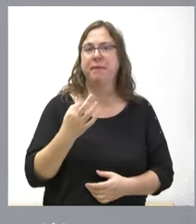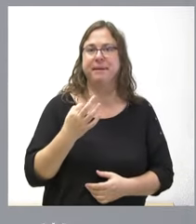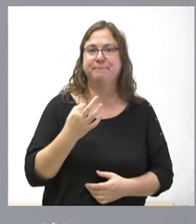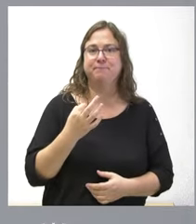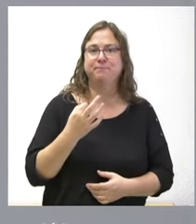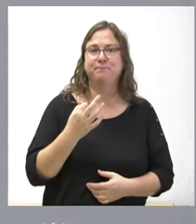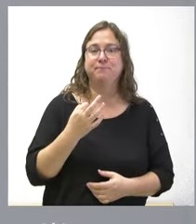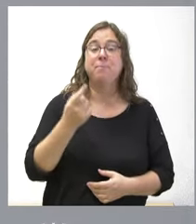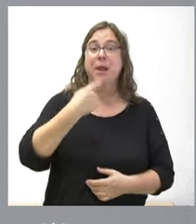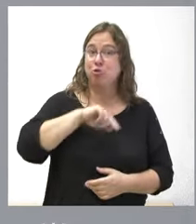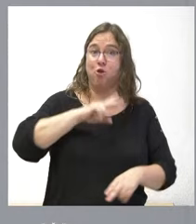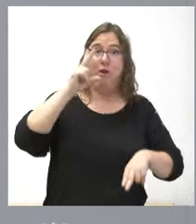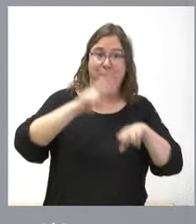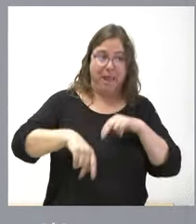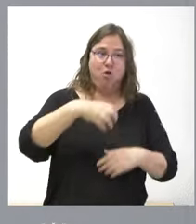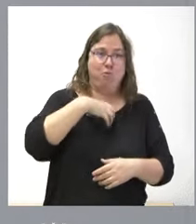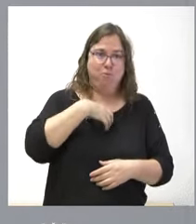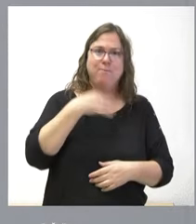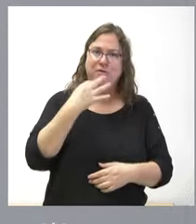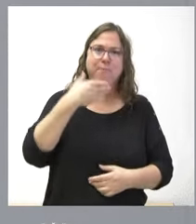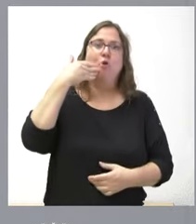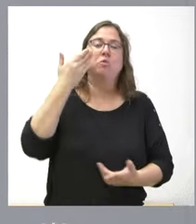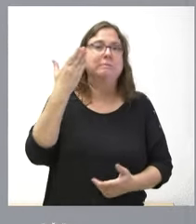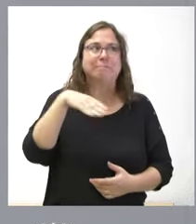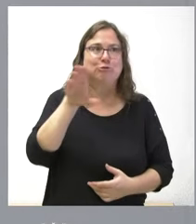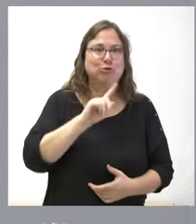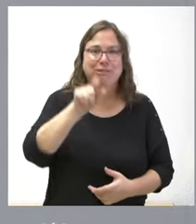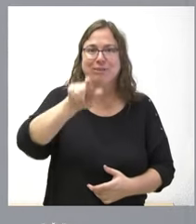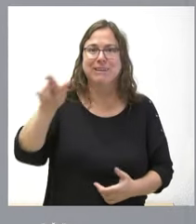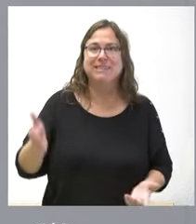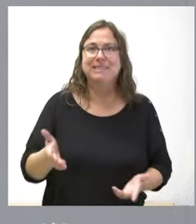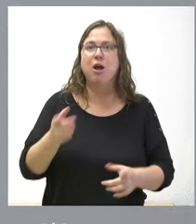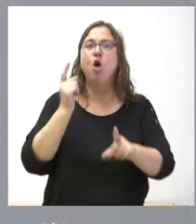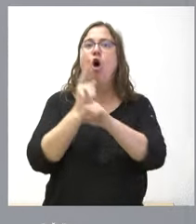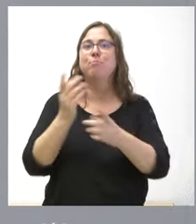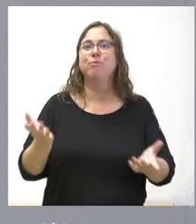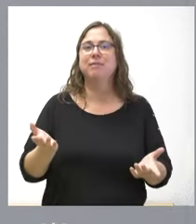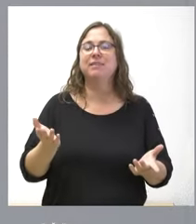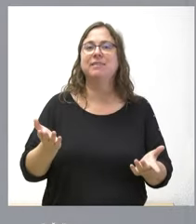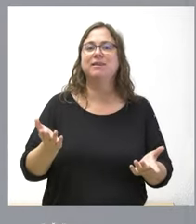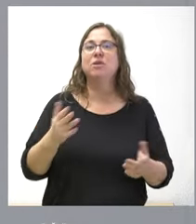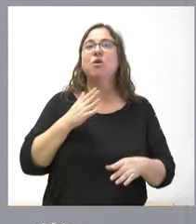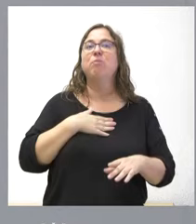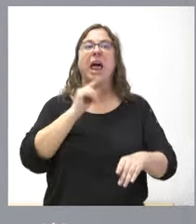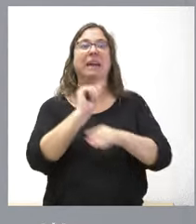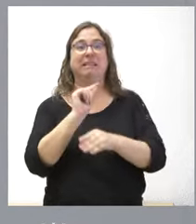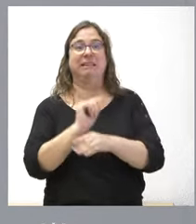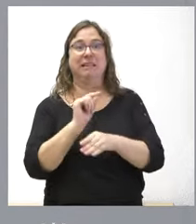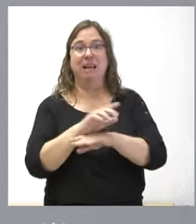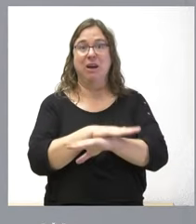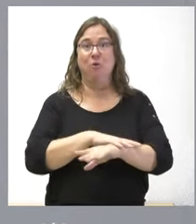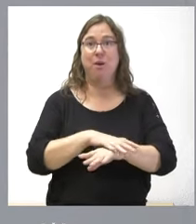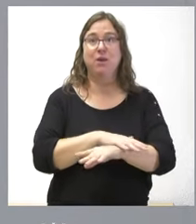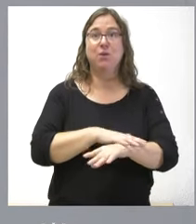y tendríamos que sentirnos orgullosos de ello y es que yo no puedo entender que haya gente de la oposición que sencillamente por hacer una crítica al gobierno